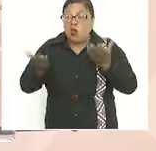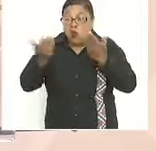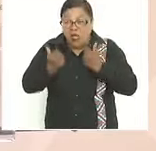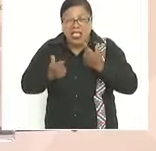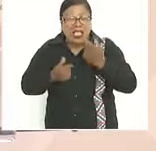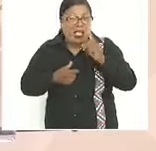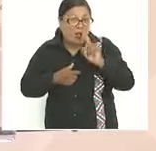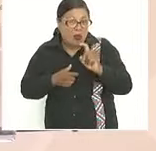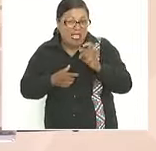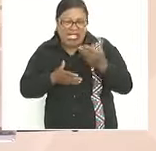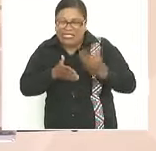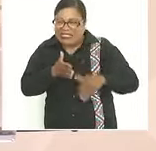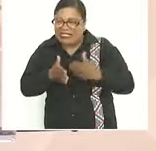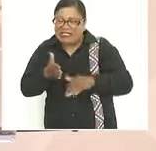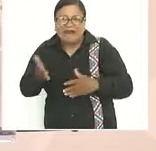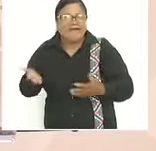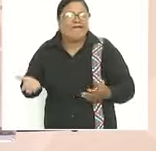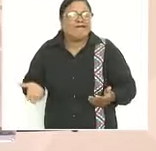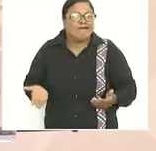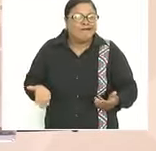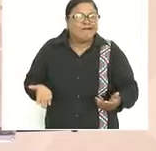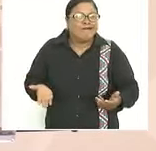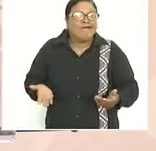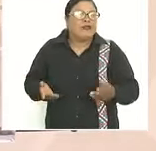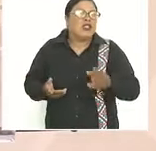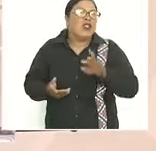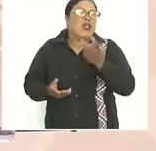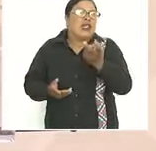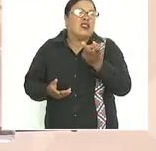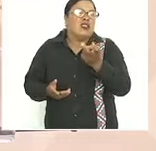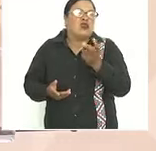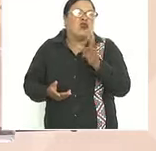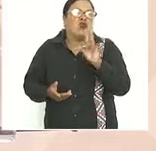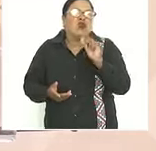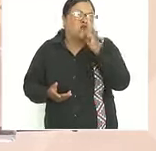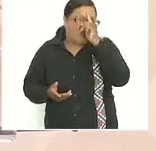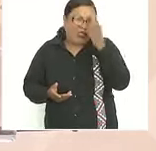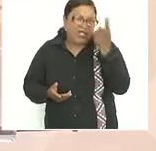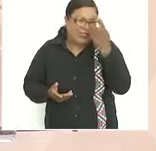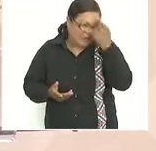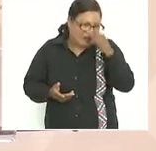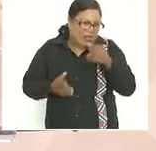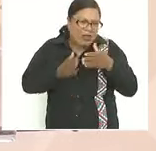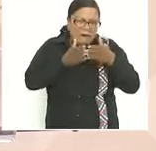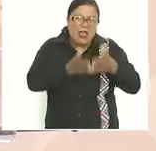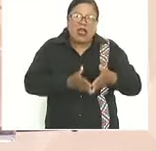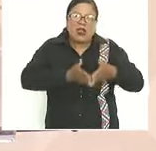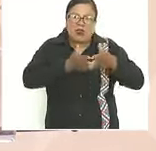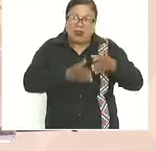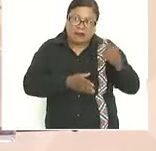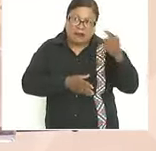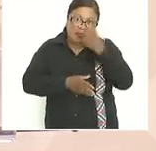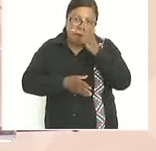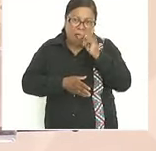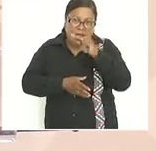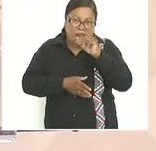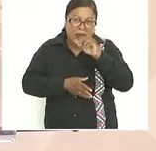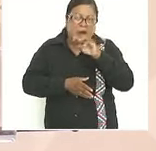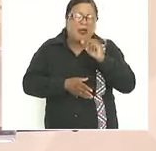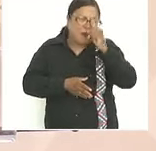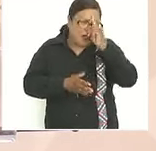ya no se les facilita mucho a los barcos en Panamá pasar